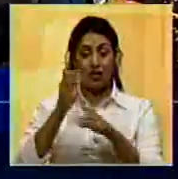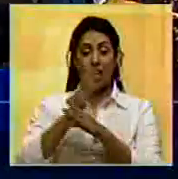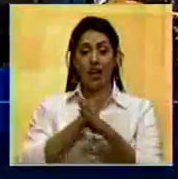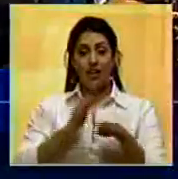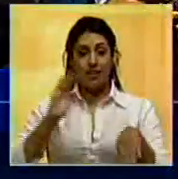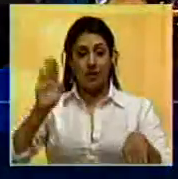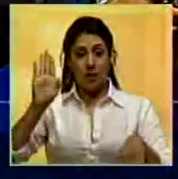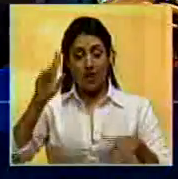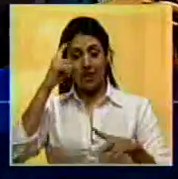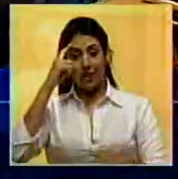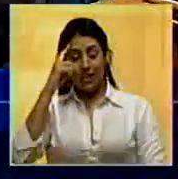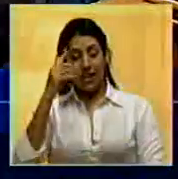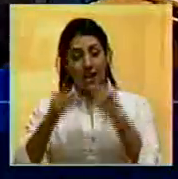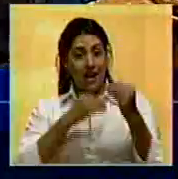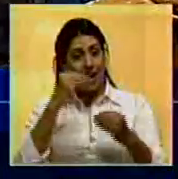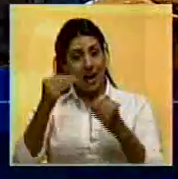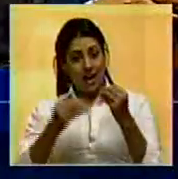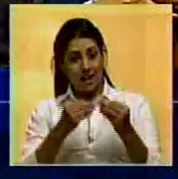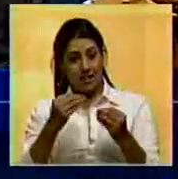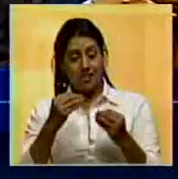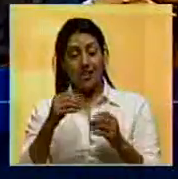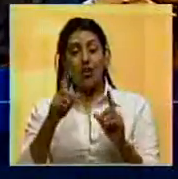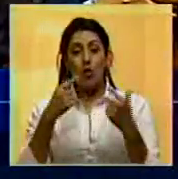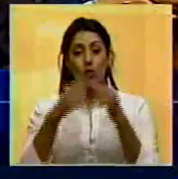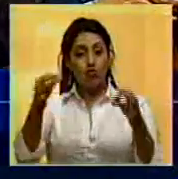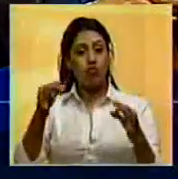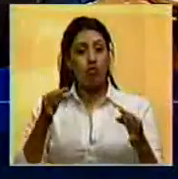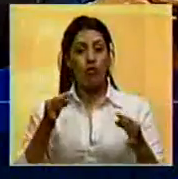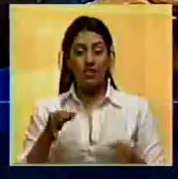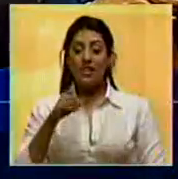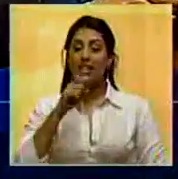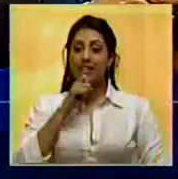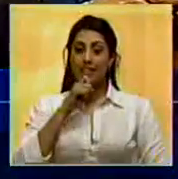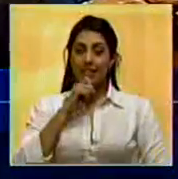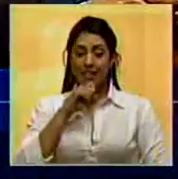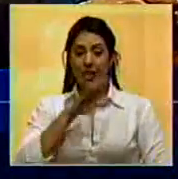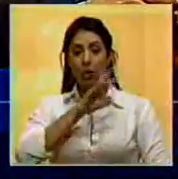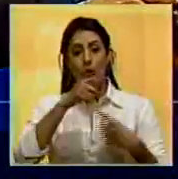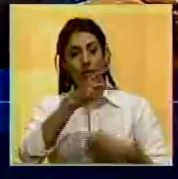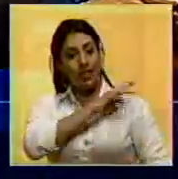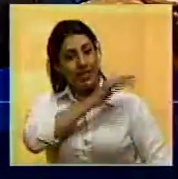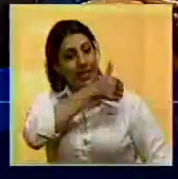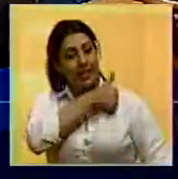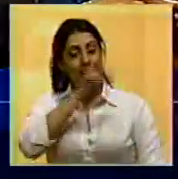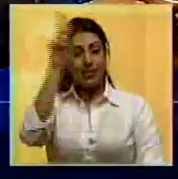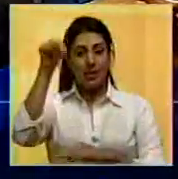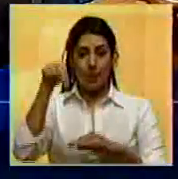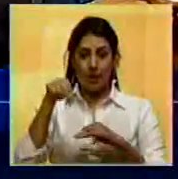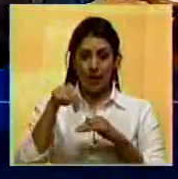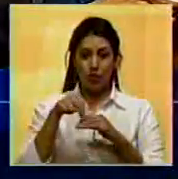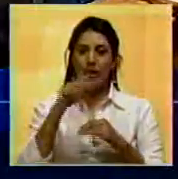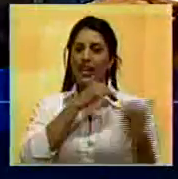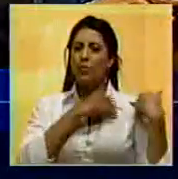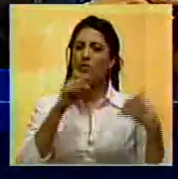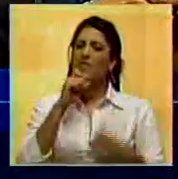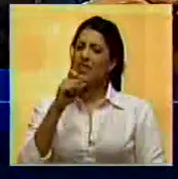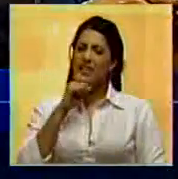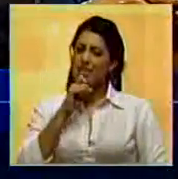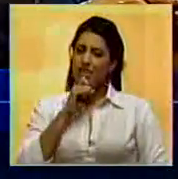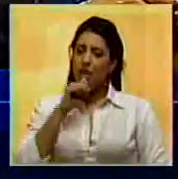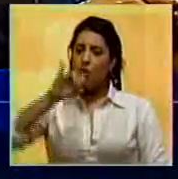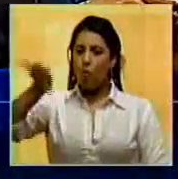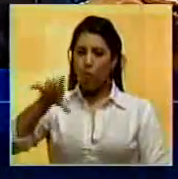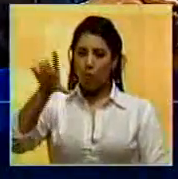esta sesión en la cual quedó instalada formalmente la nueva directiva de la Asamblea Nacional, encabezada por